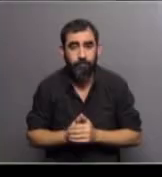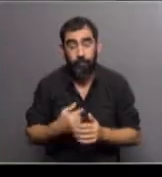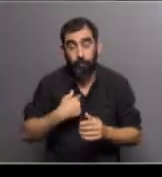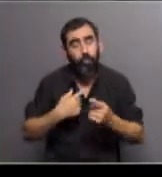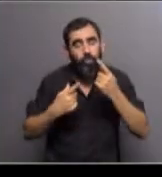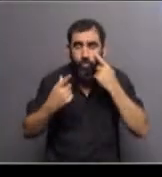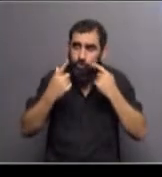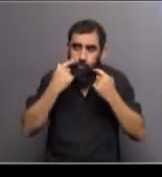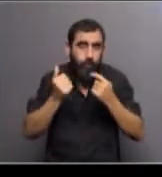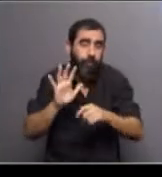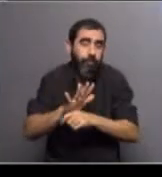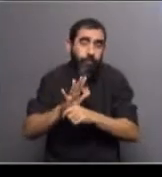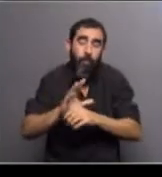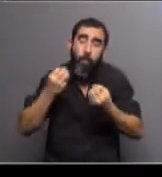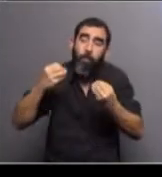Lloré como que perdí un amigo.